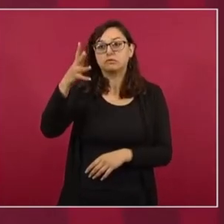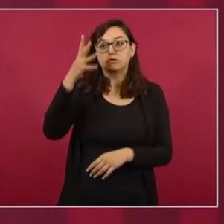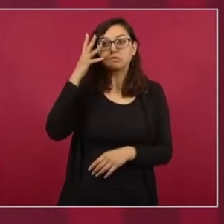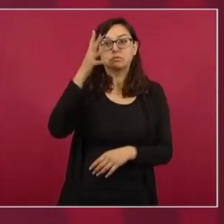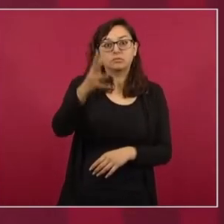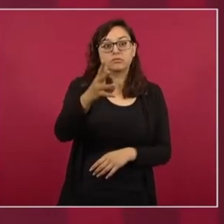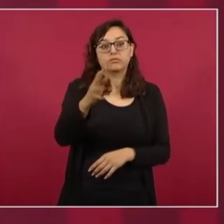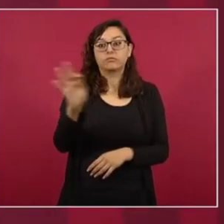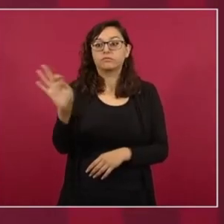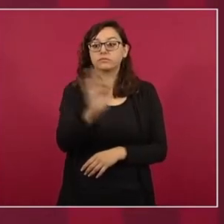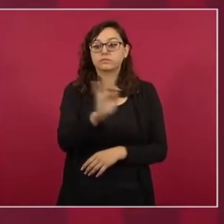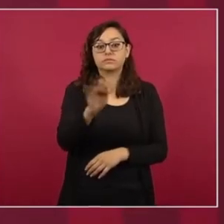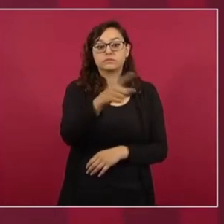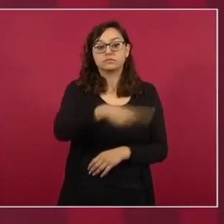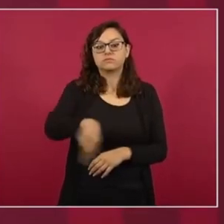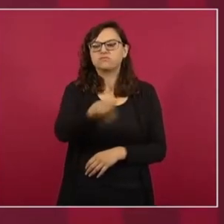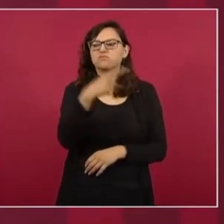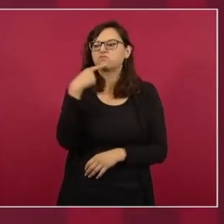inconstitucional,